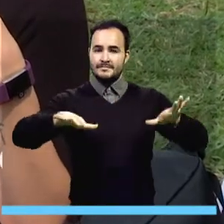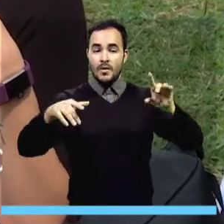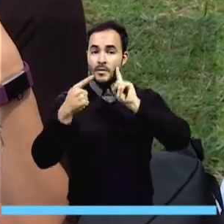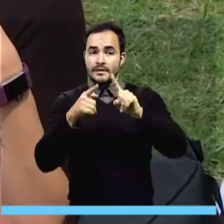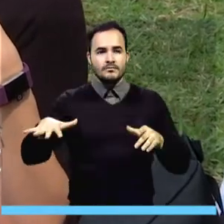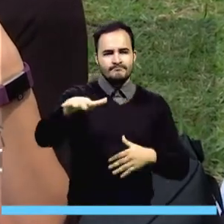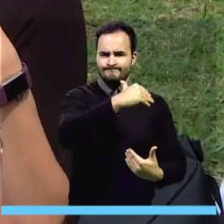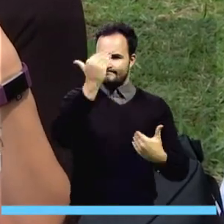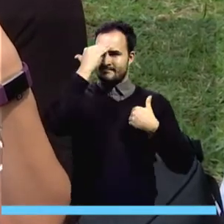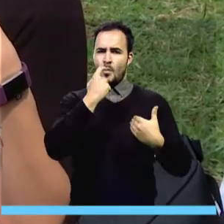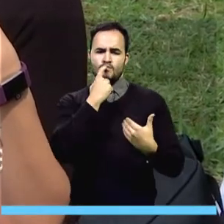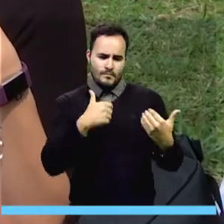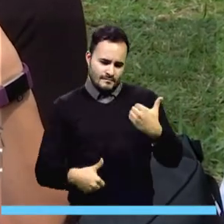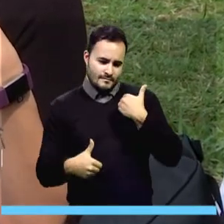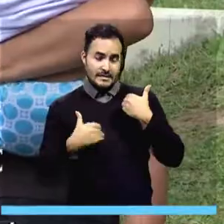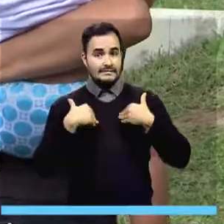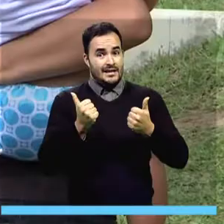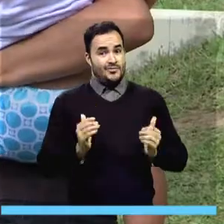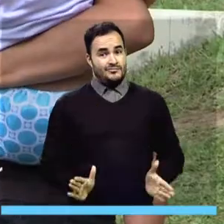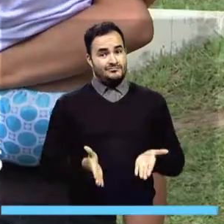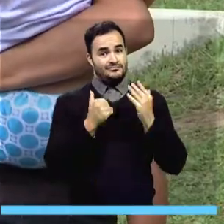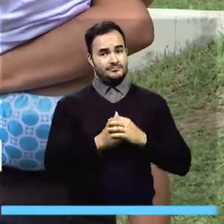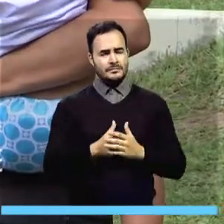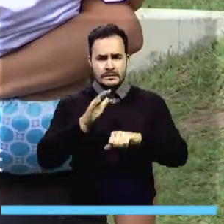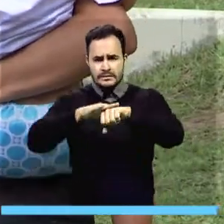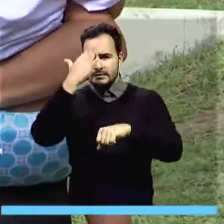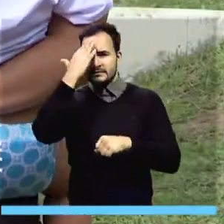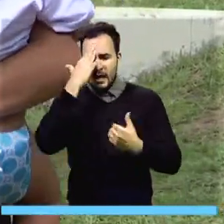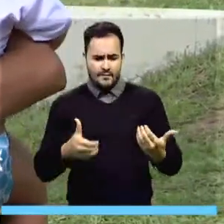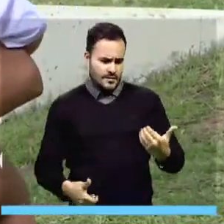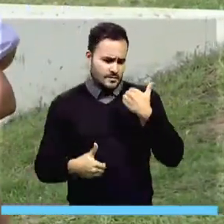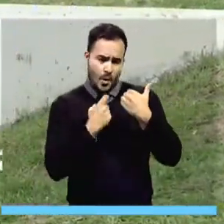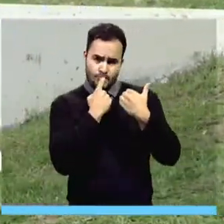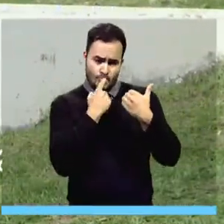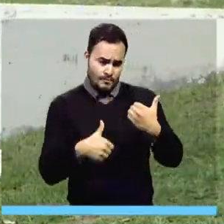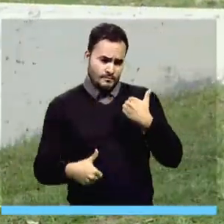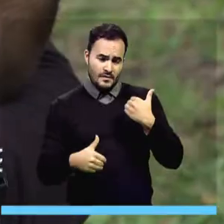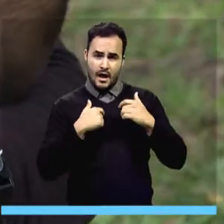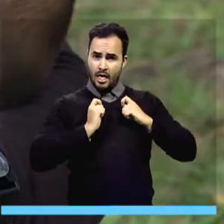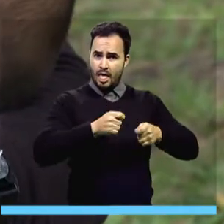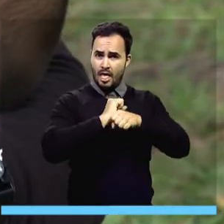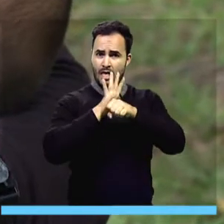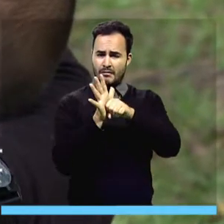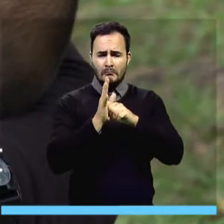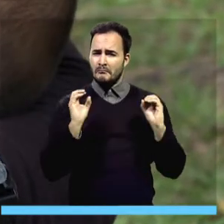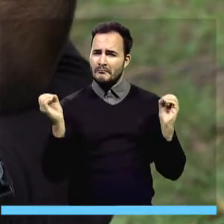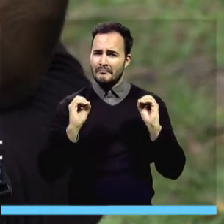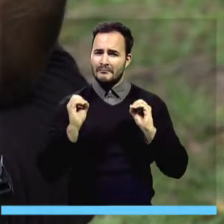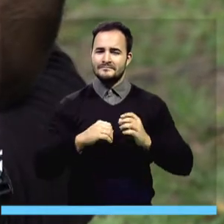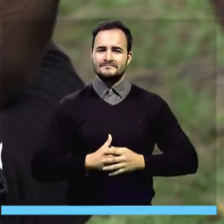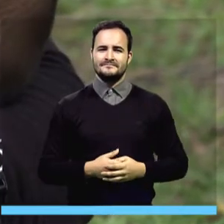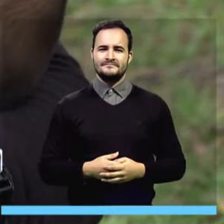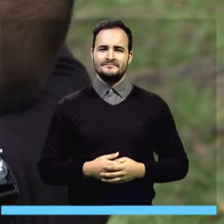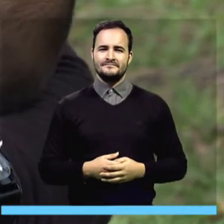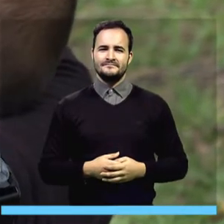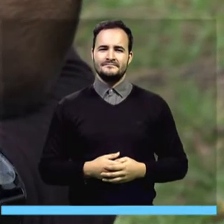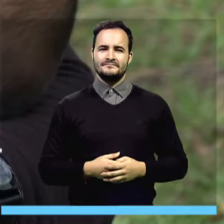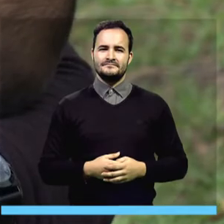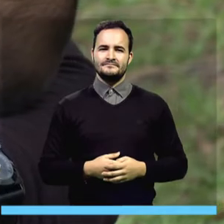conciencia sobre la importancia de ésta para la salud. Recuerda que Lactar no contagia a tu bebé de COVID-19.